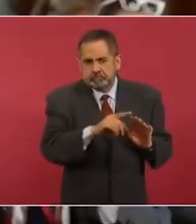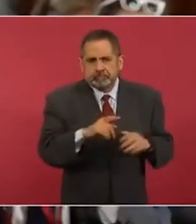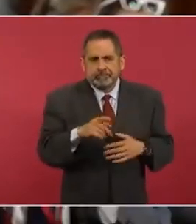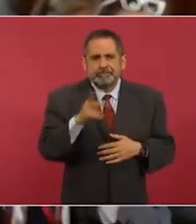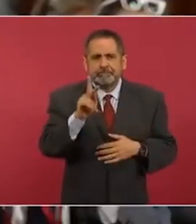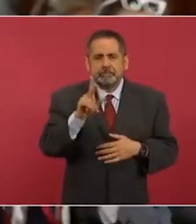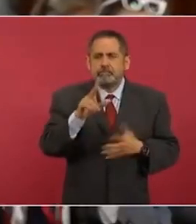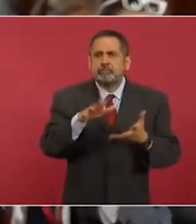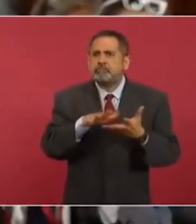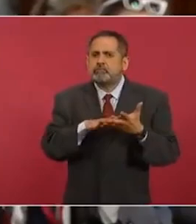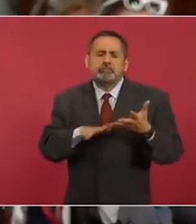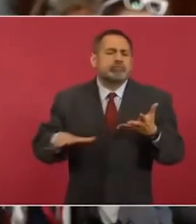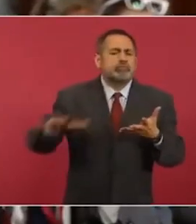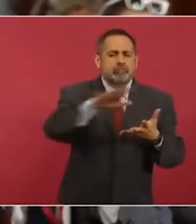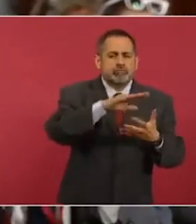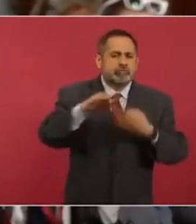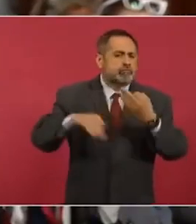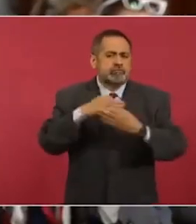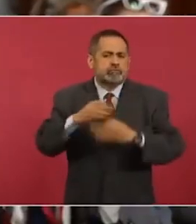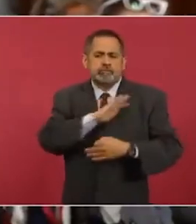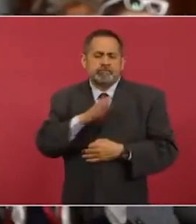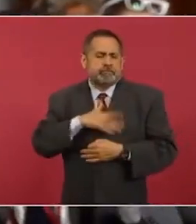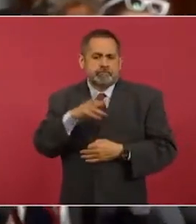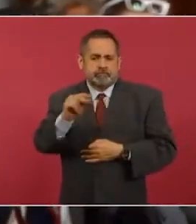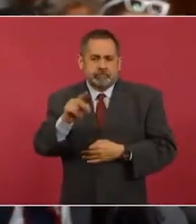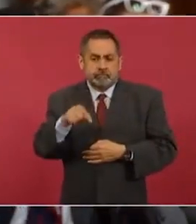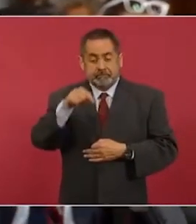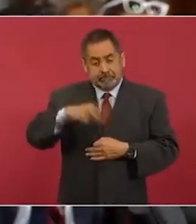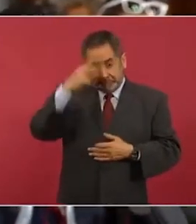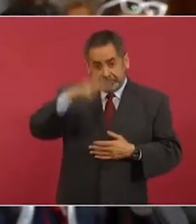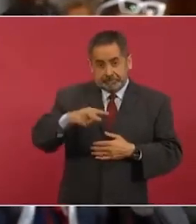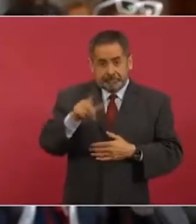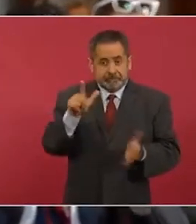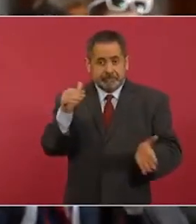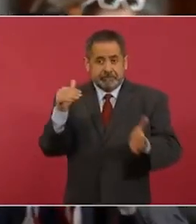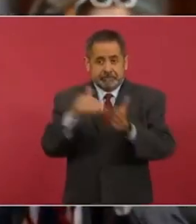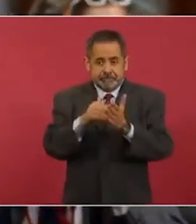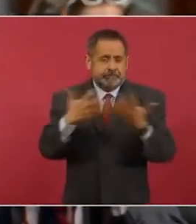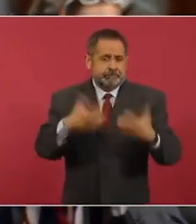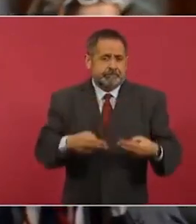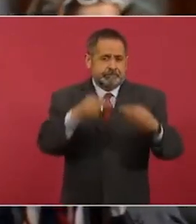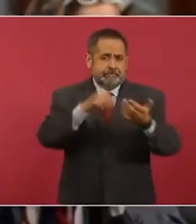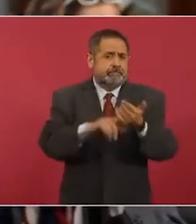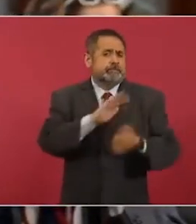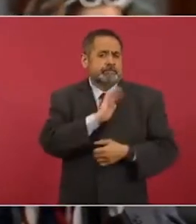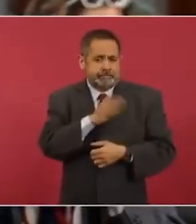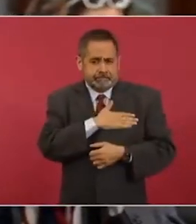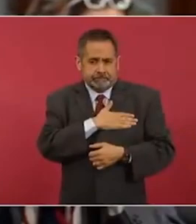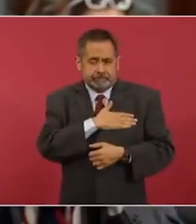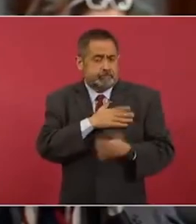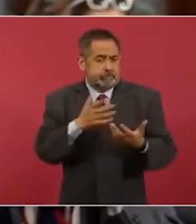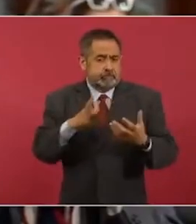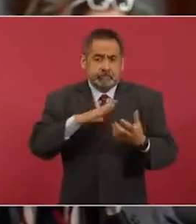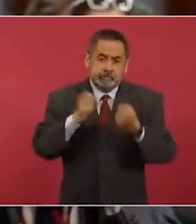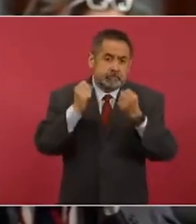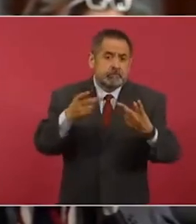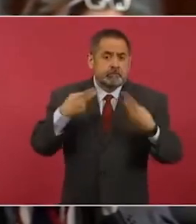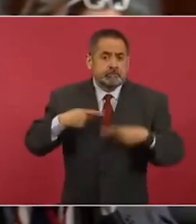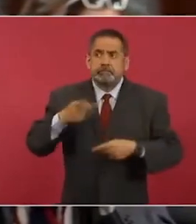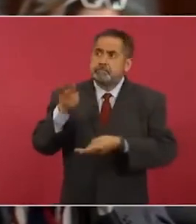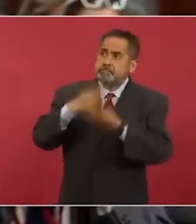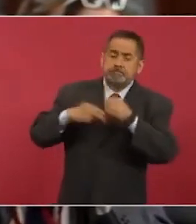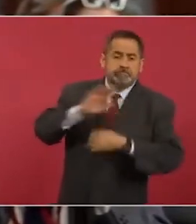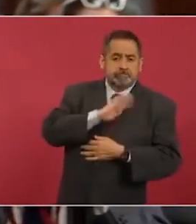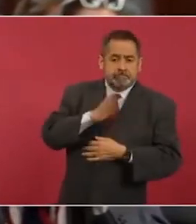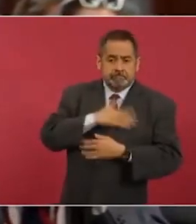no es el caso general, presidente. En México hay más de 7.000 empresas españolas. Hay muchos españoles que vienen